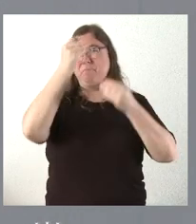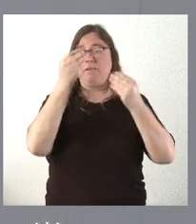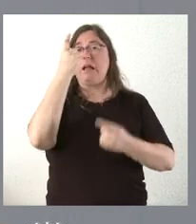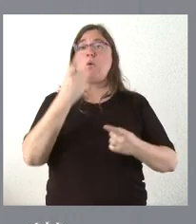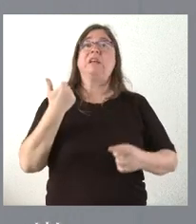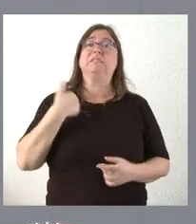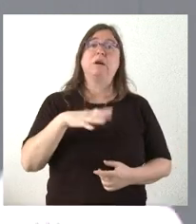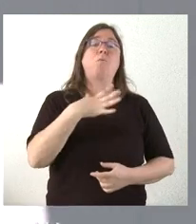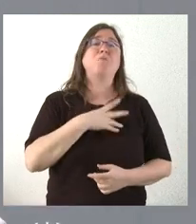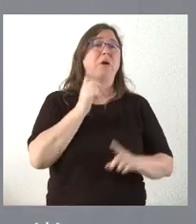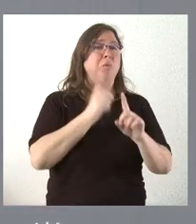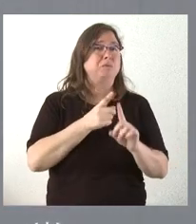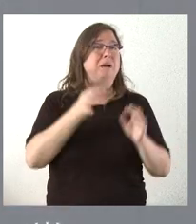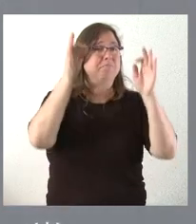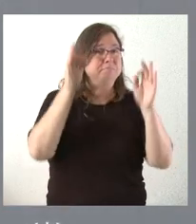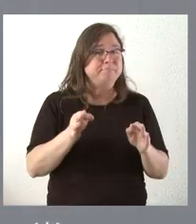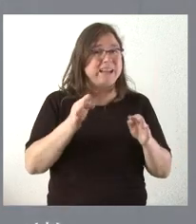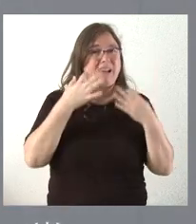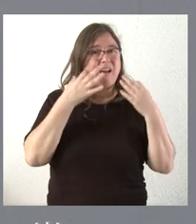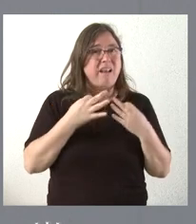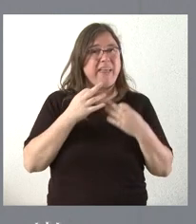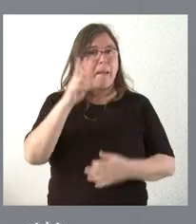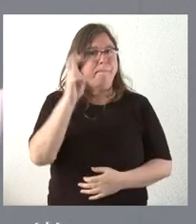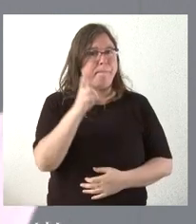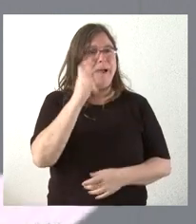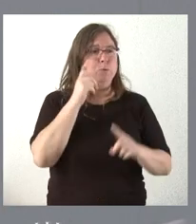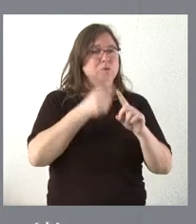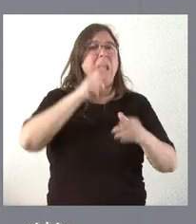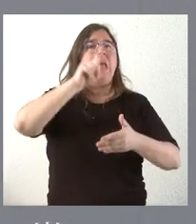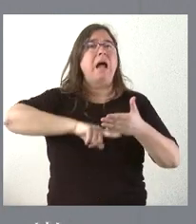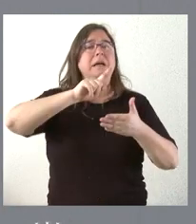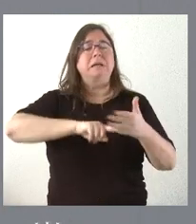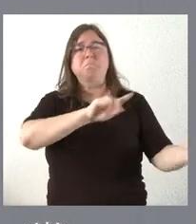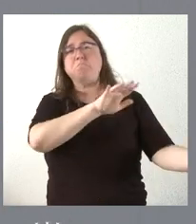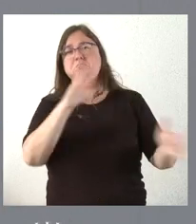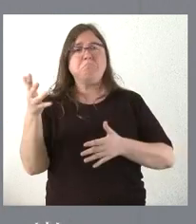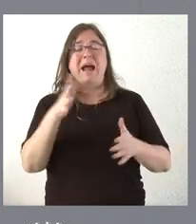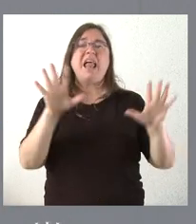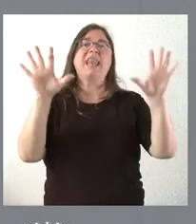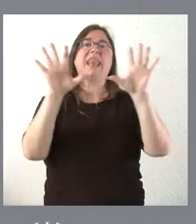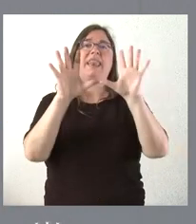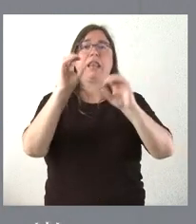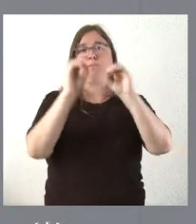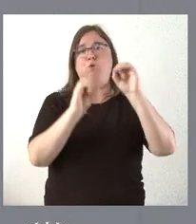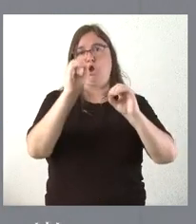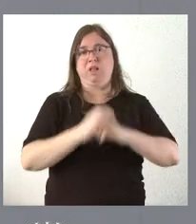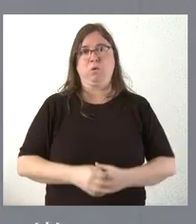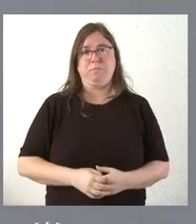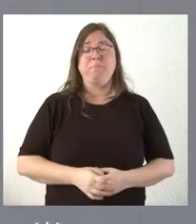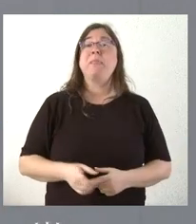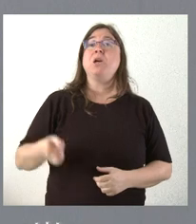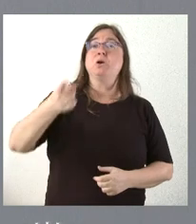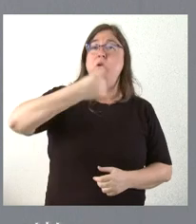podrían tener utilización directa para el conjunto de los ciudadanos y para el alquiler estarían en torno al 10%. Nosotros venimos trabajando